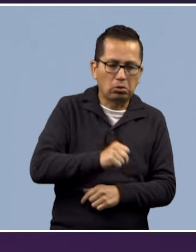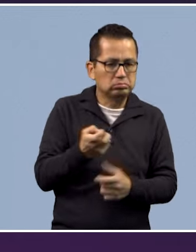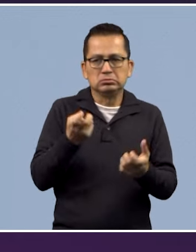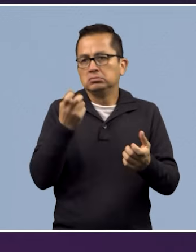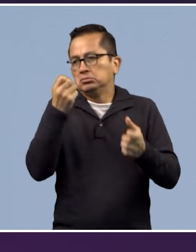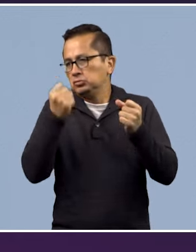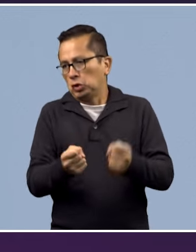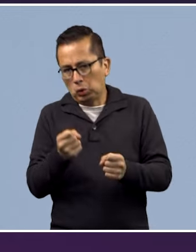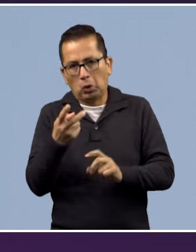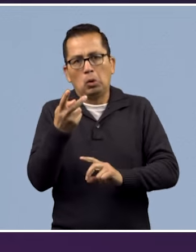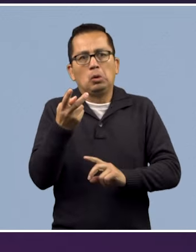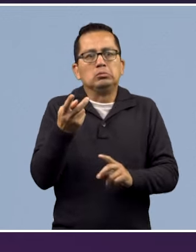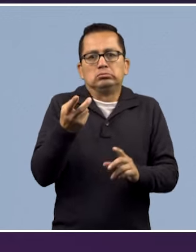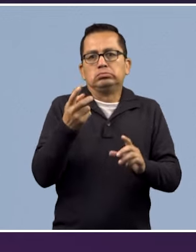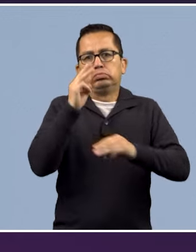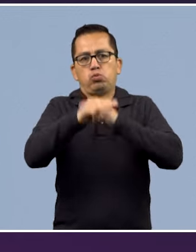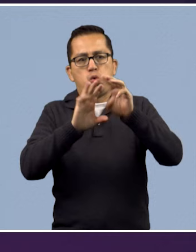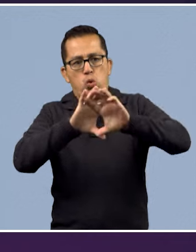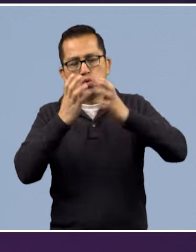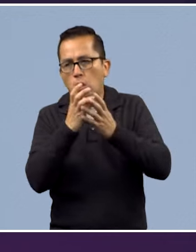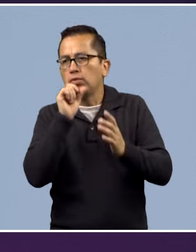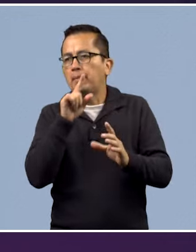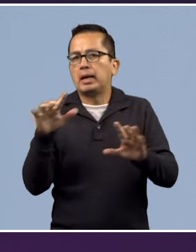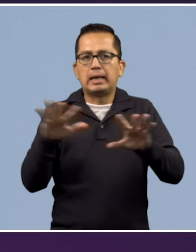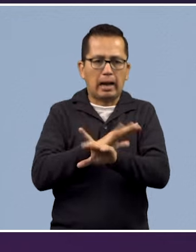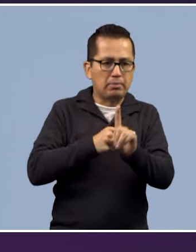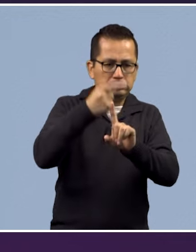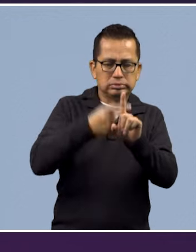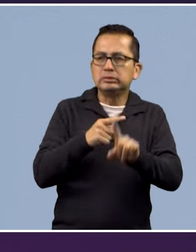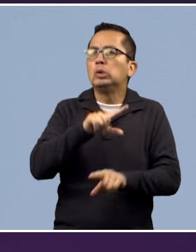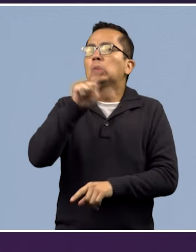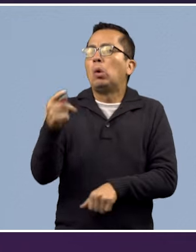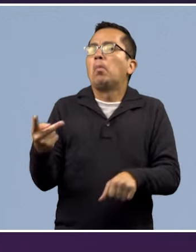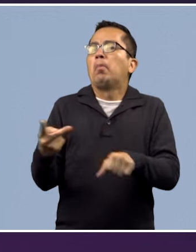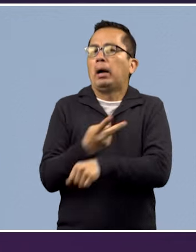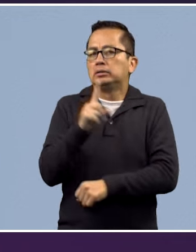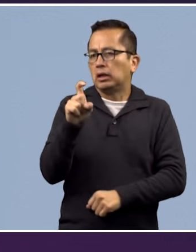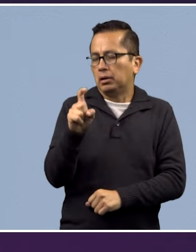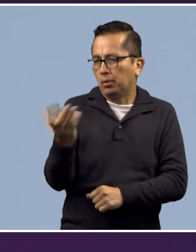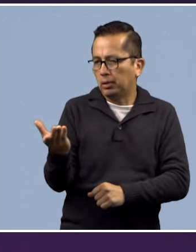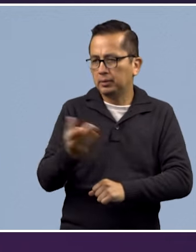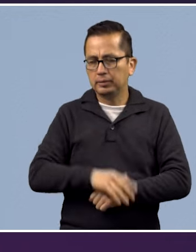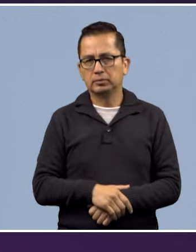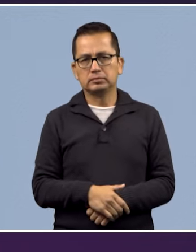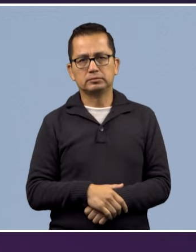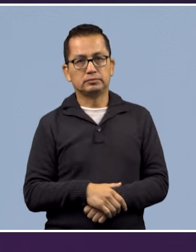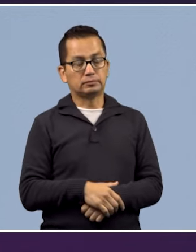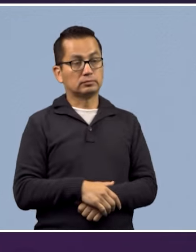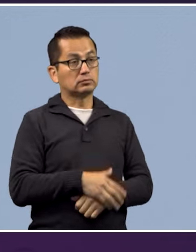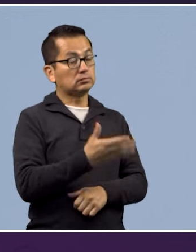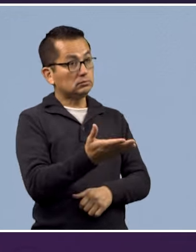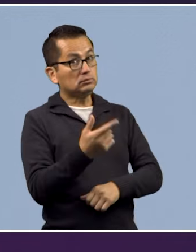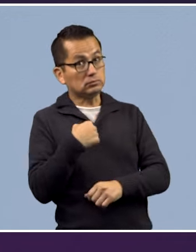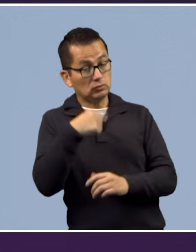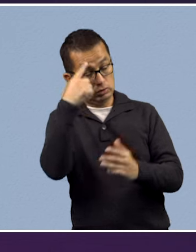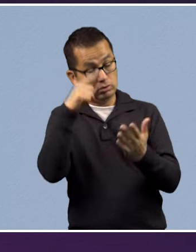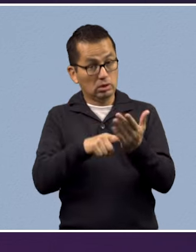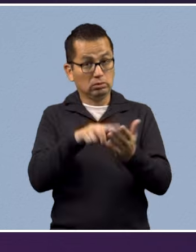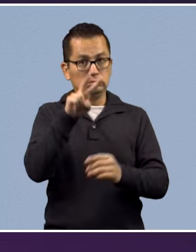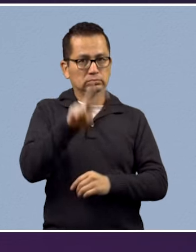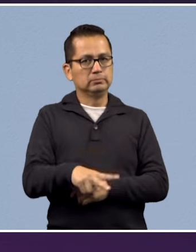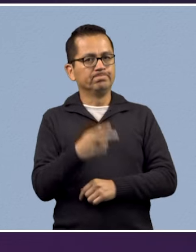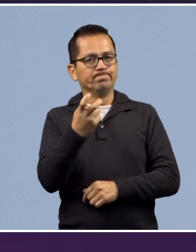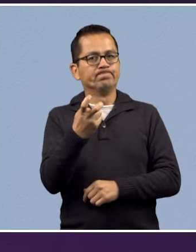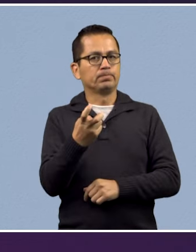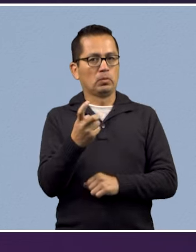con todo lo que ya hemos visto en cambios climáticos para la zona centro del país? Bueno, pues creo que sí es un